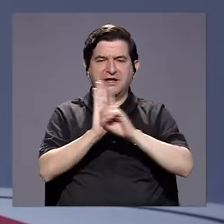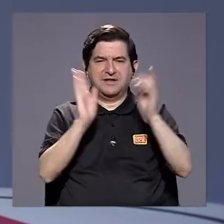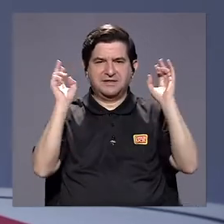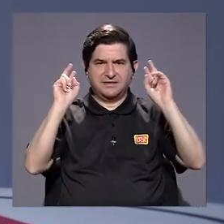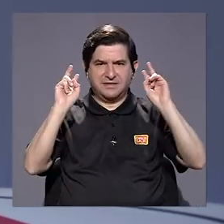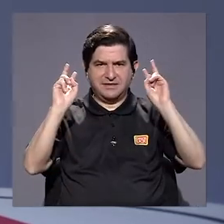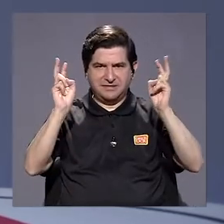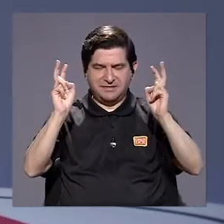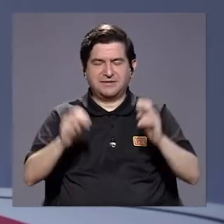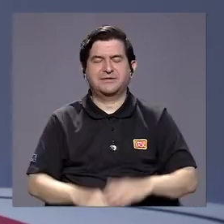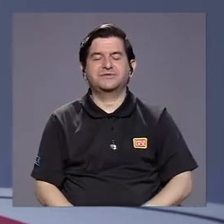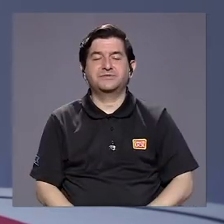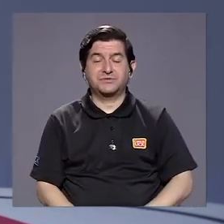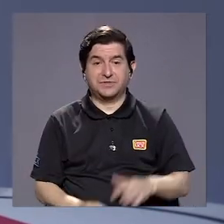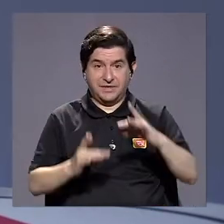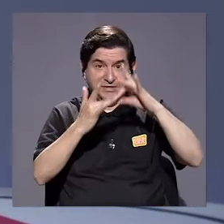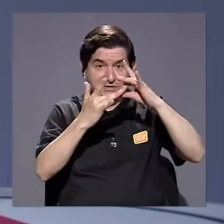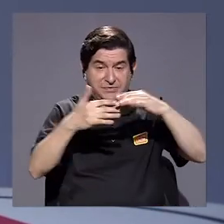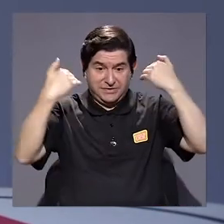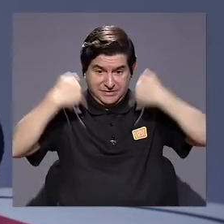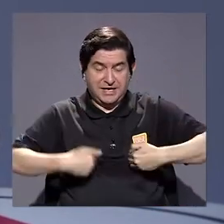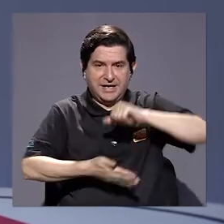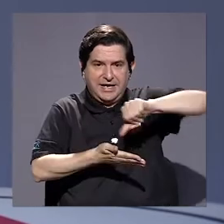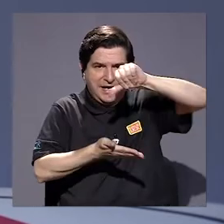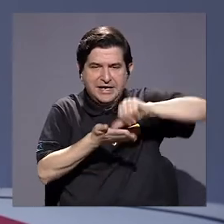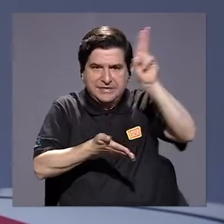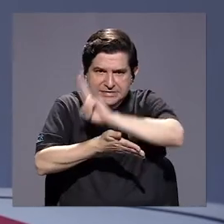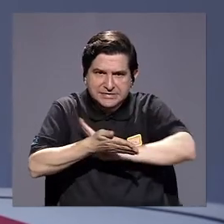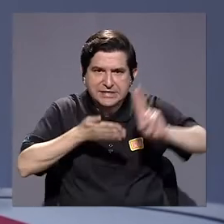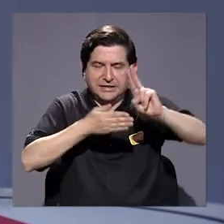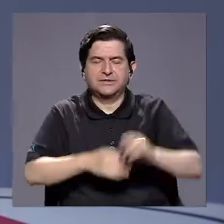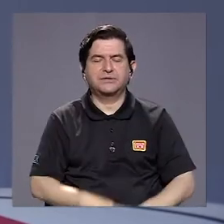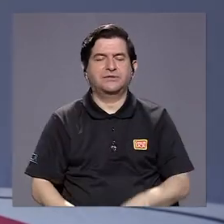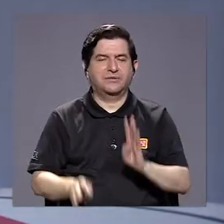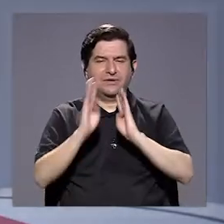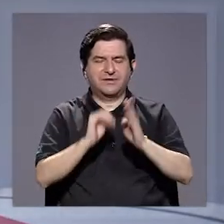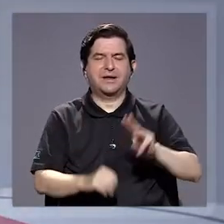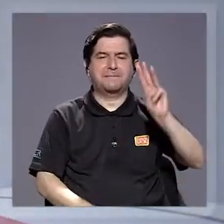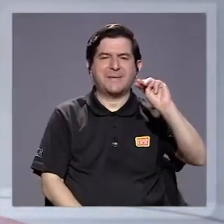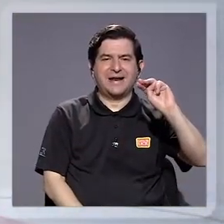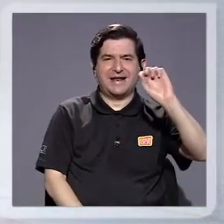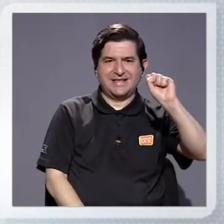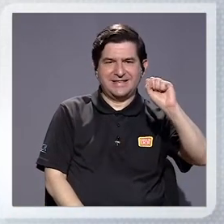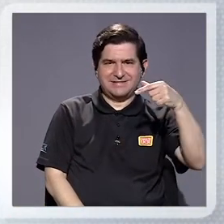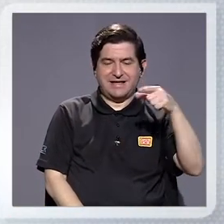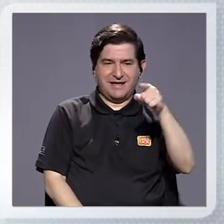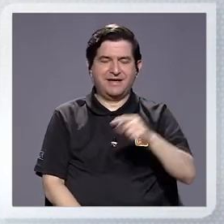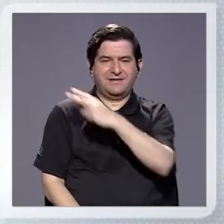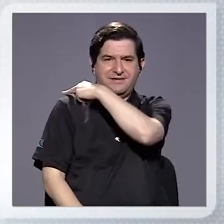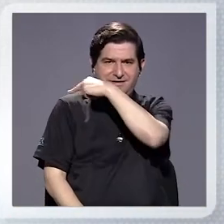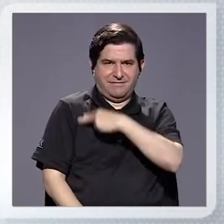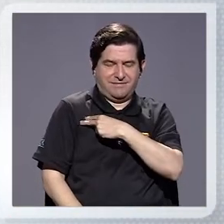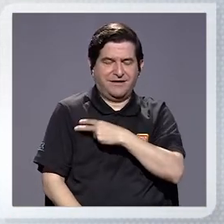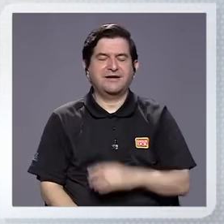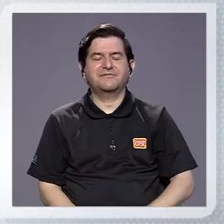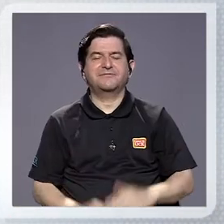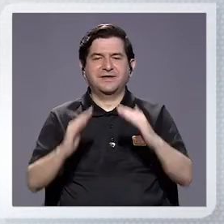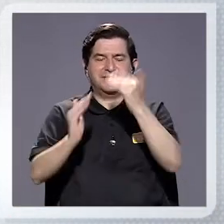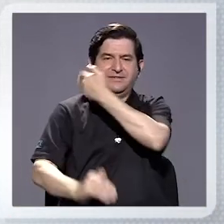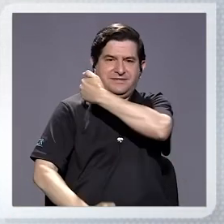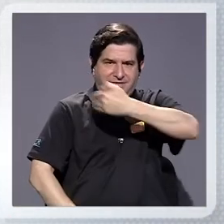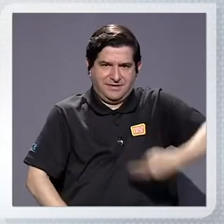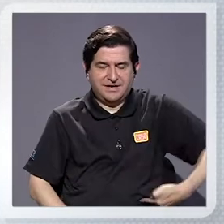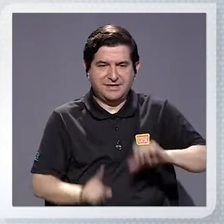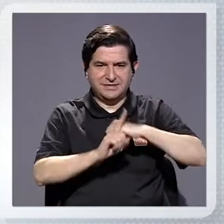en el epicentro de la universidad, al final. Estoy conversando con Margarita Salas Guzmán, ella es comisionada